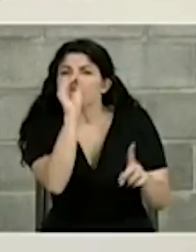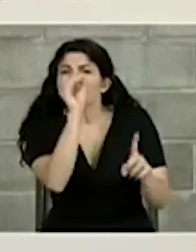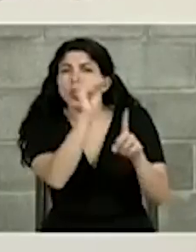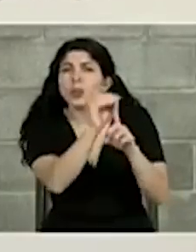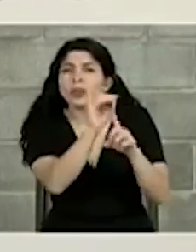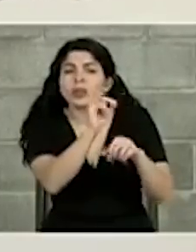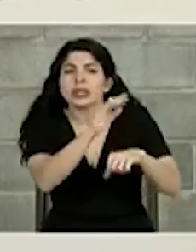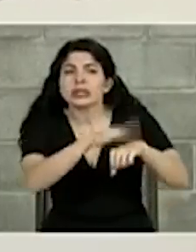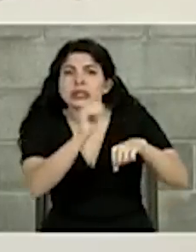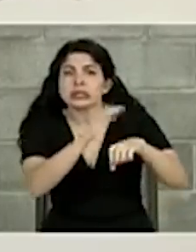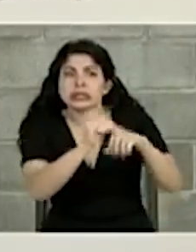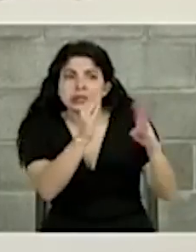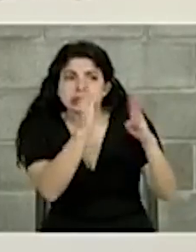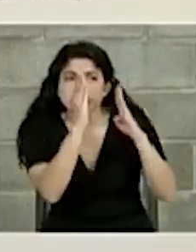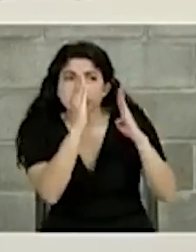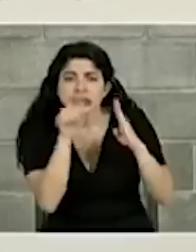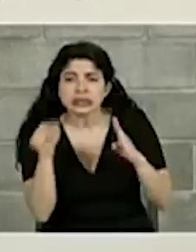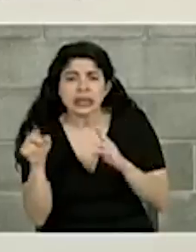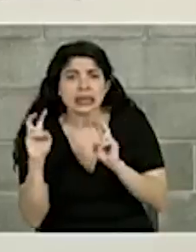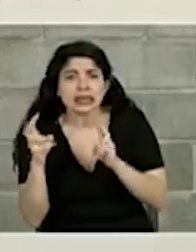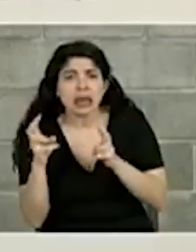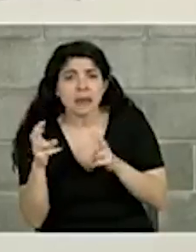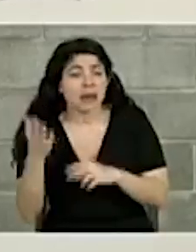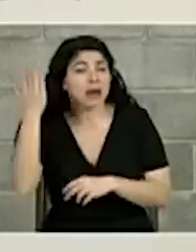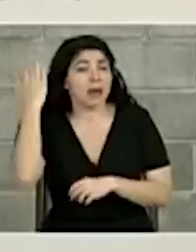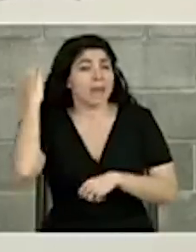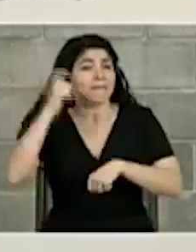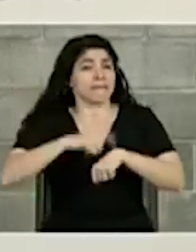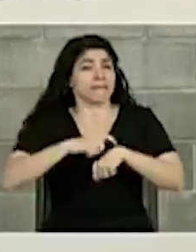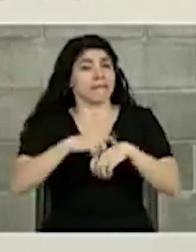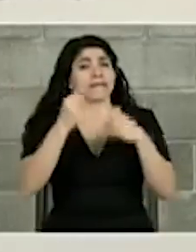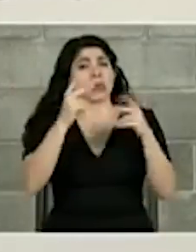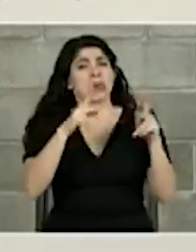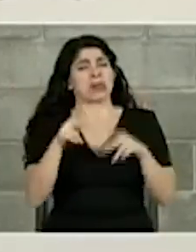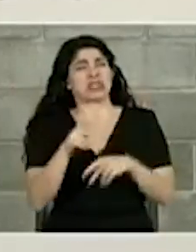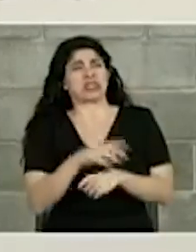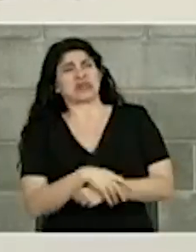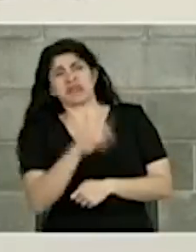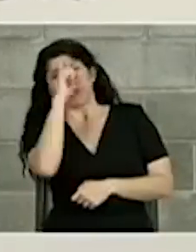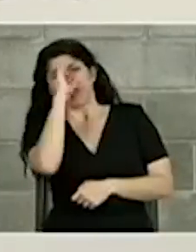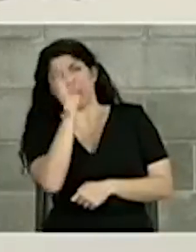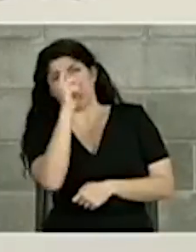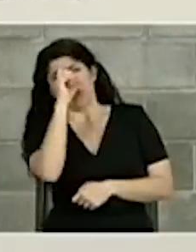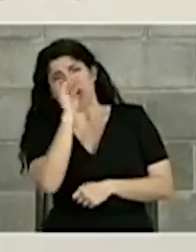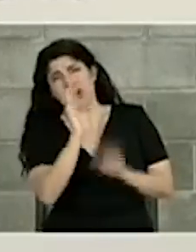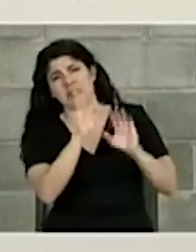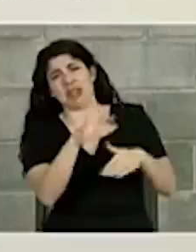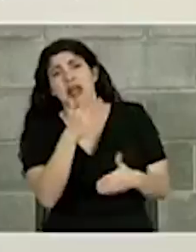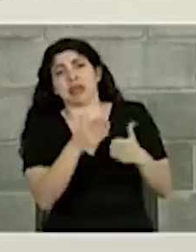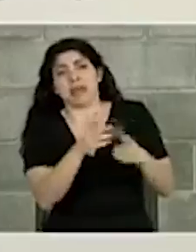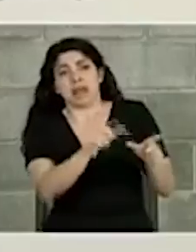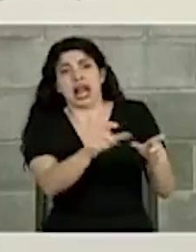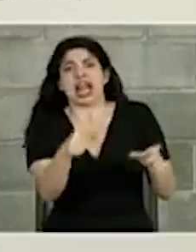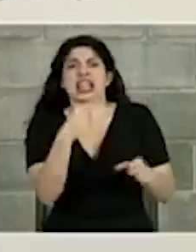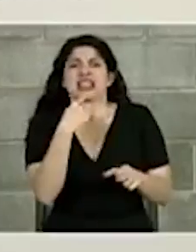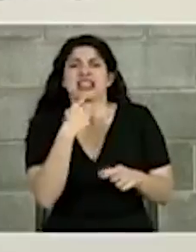llamar la atención sobre un tema y en aquel momento mucha gente pudo estar escéptica pudo decir